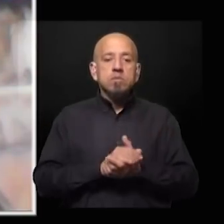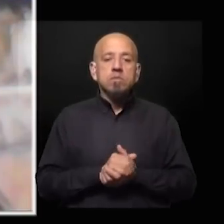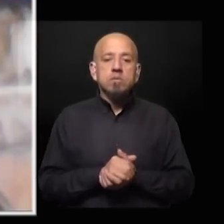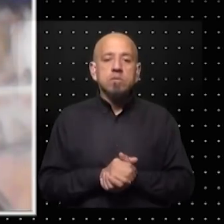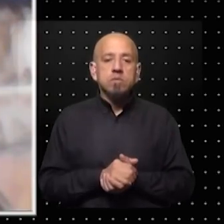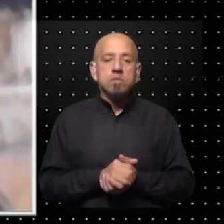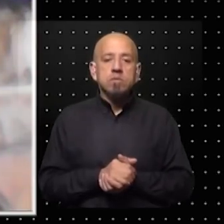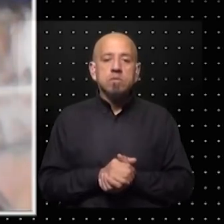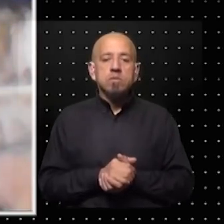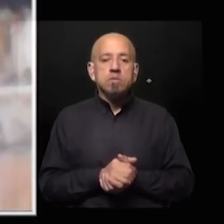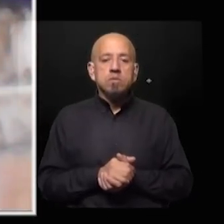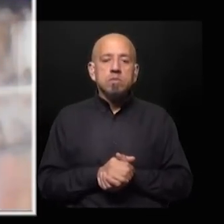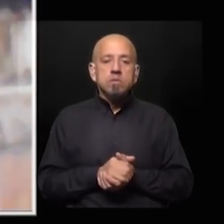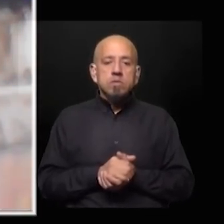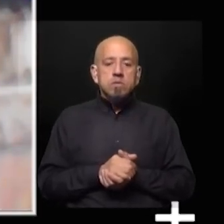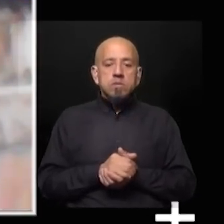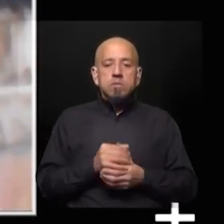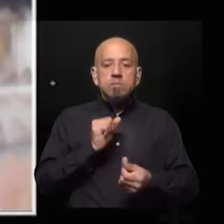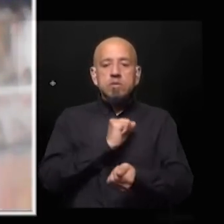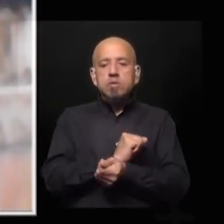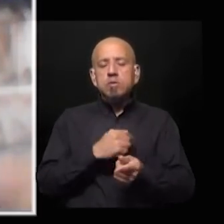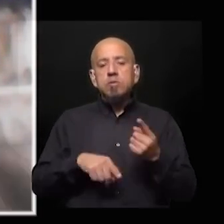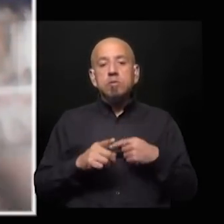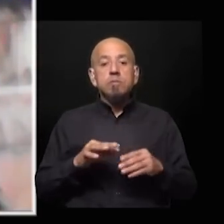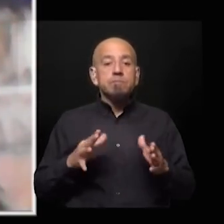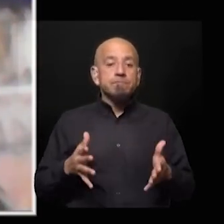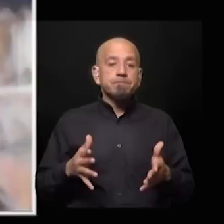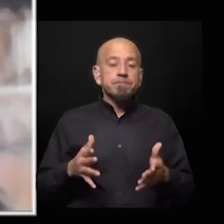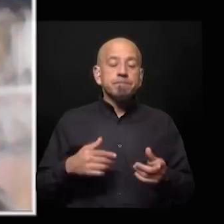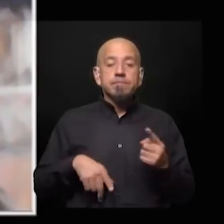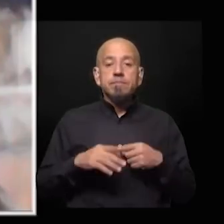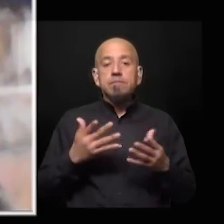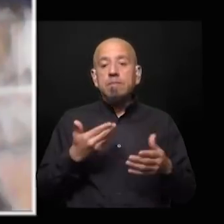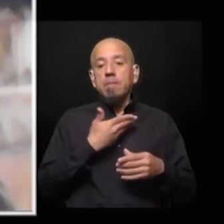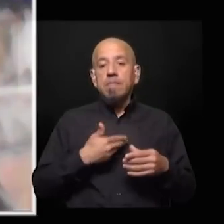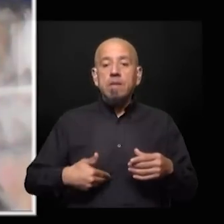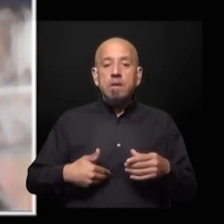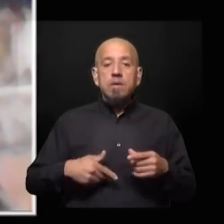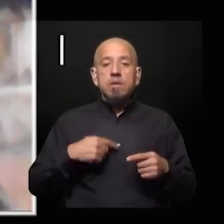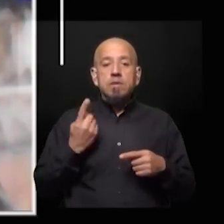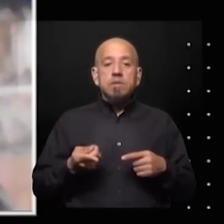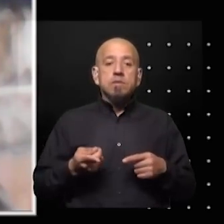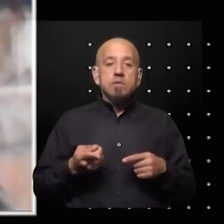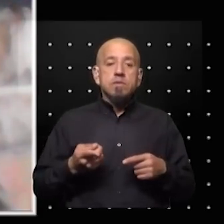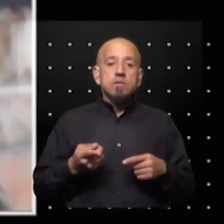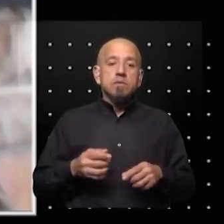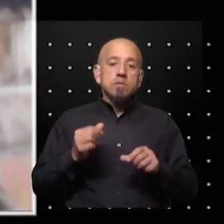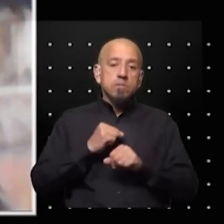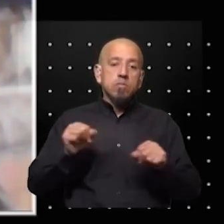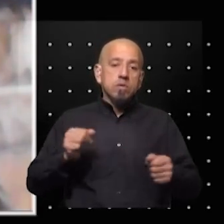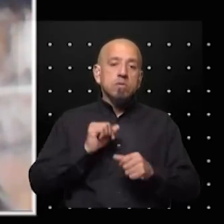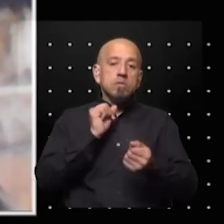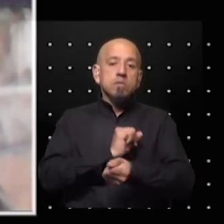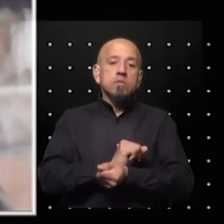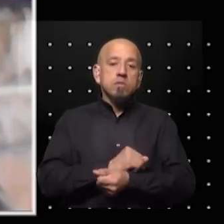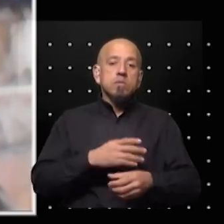preso preso un tiempo largo entonces ¿qué le puede pasar ahora al dueño del otro medio donde yo trabajo? y también puede ir preso porque a alguien